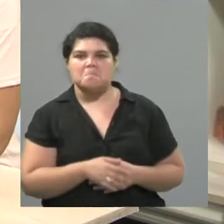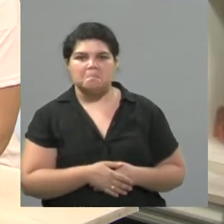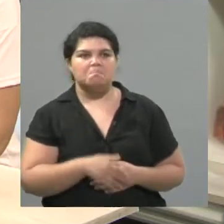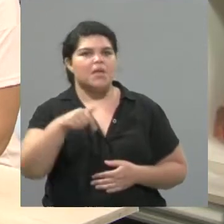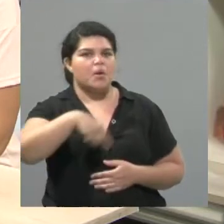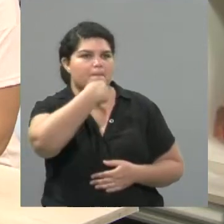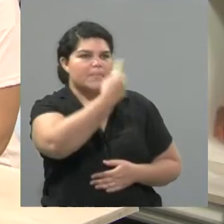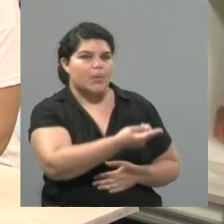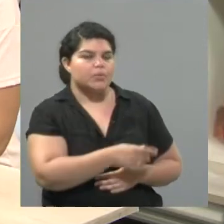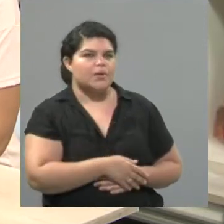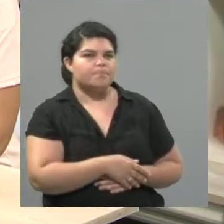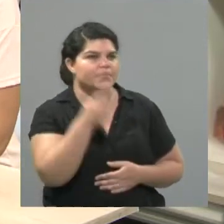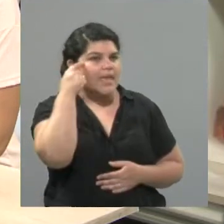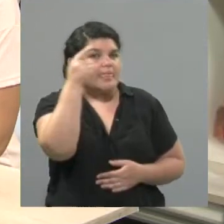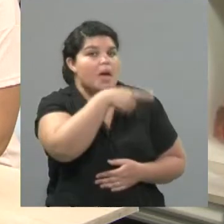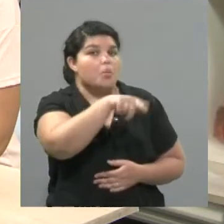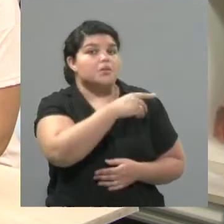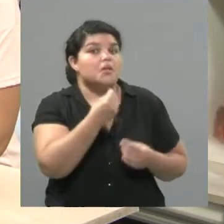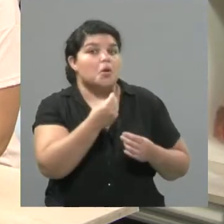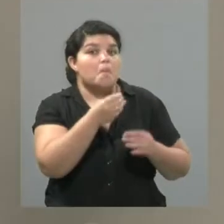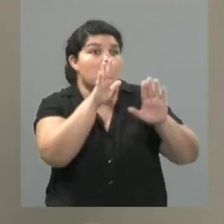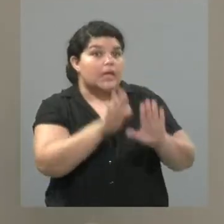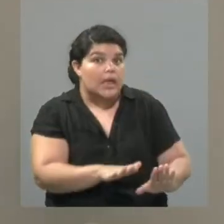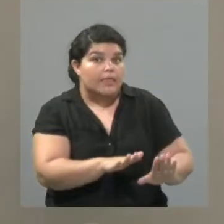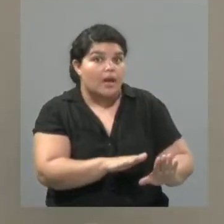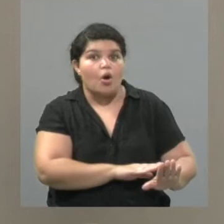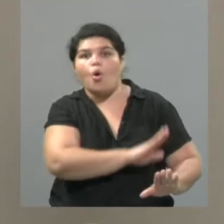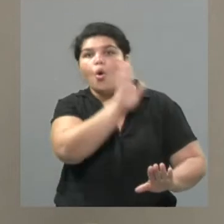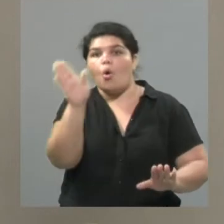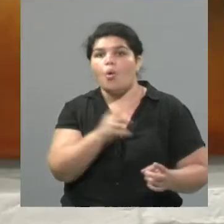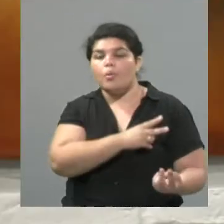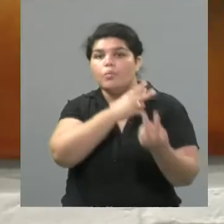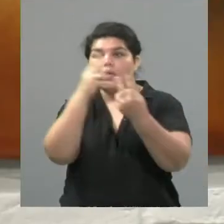volver y girar y si quieren volver a Japón, no sé. No, por lo pronto...